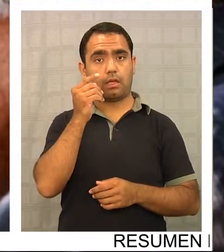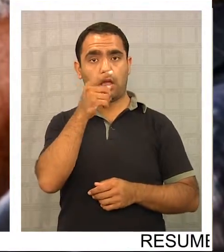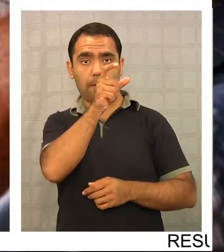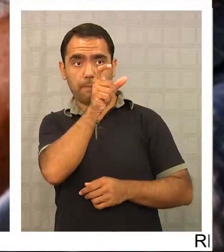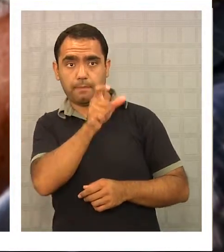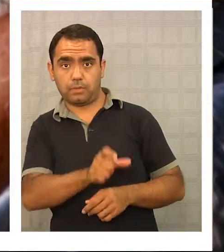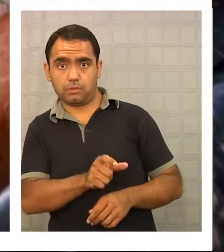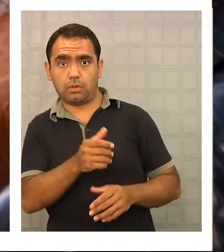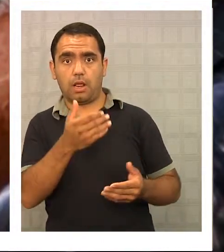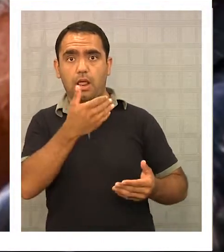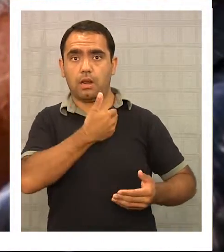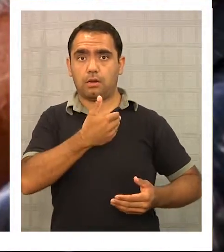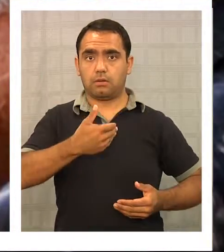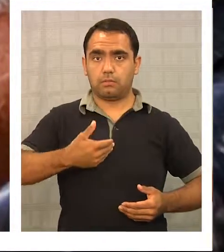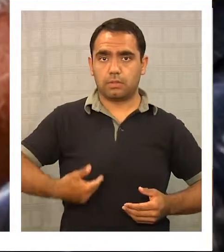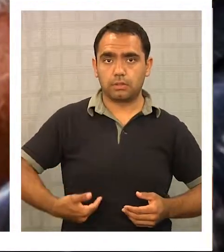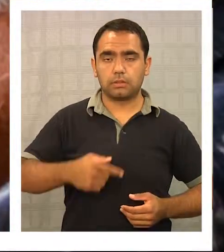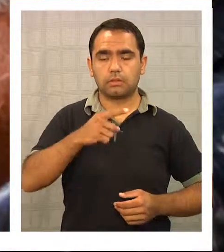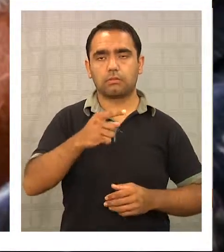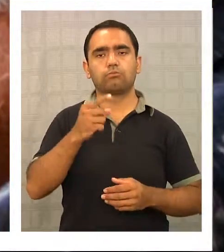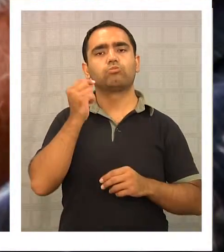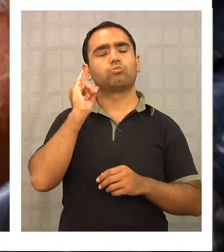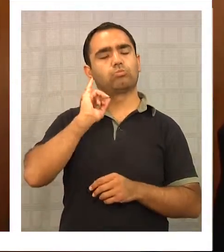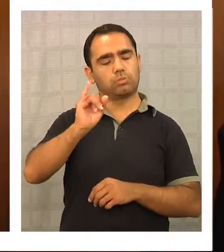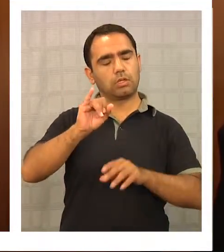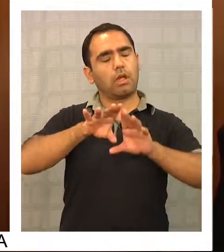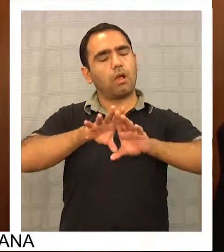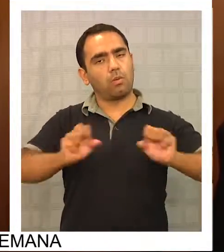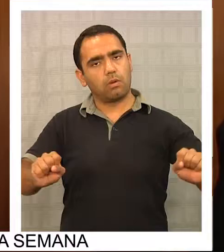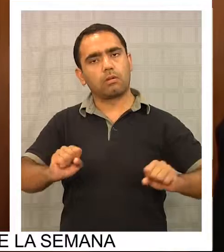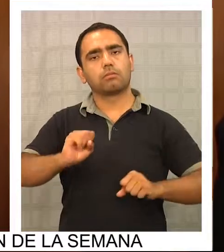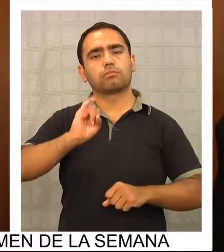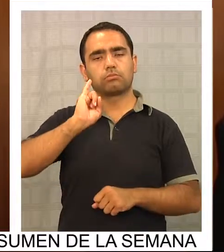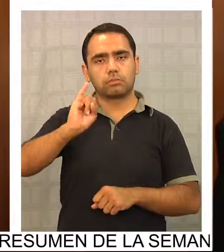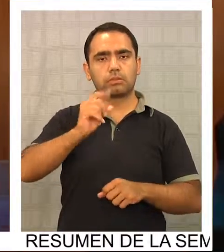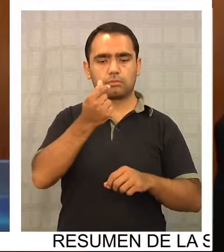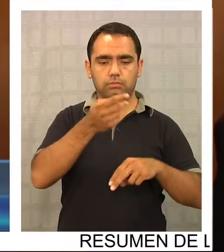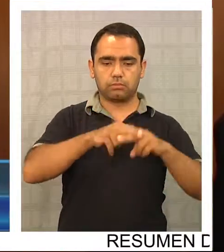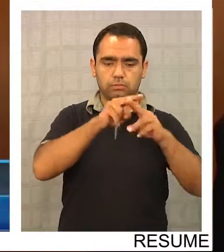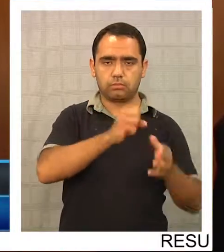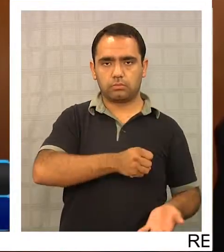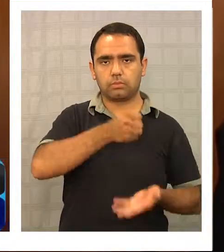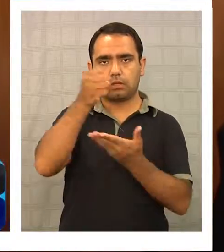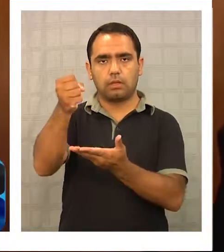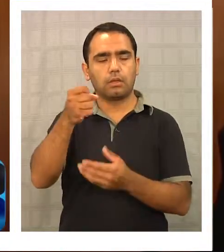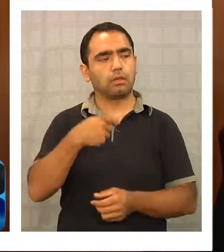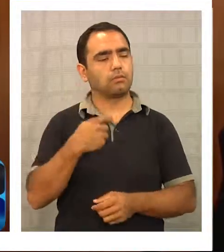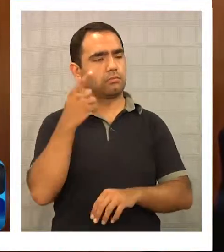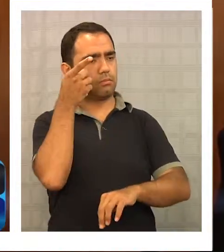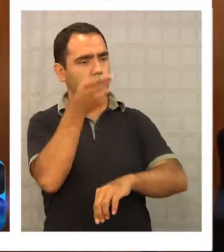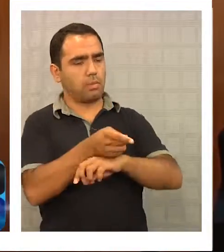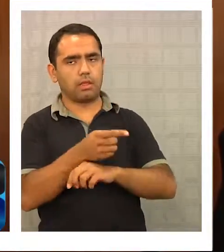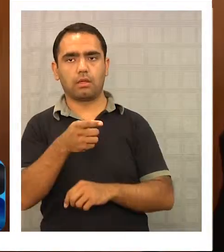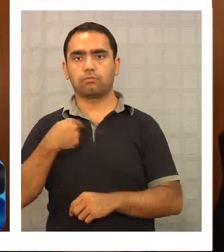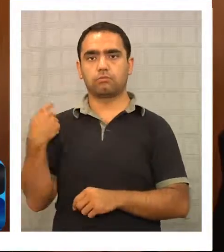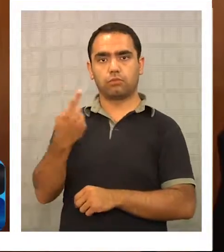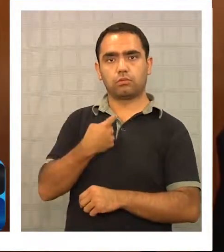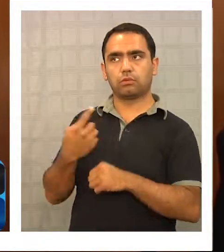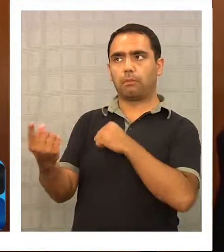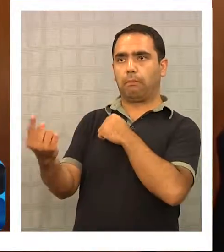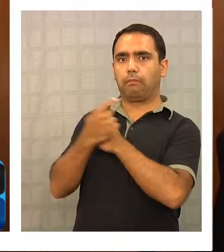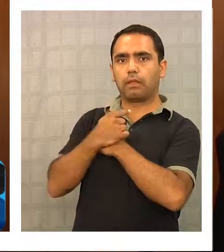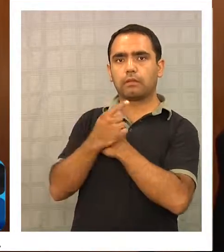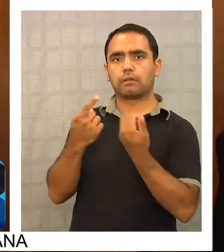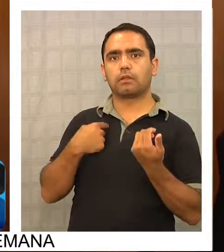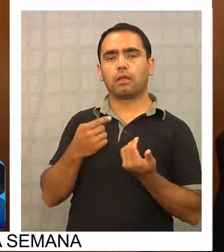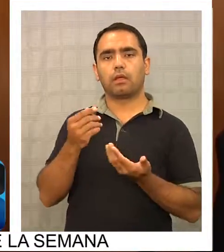con destinar recursos para la región. A nosotros se nos pone en la tarea el equipo del Ministerio de Vivienda de planificar